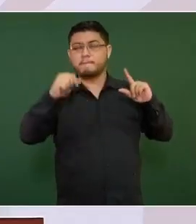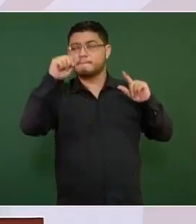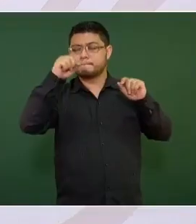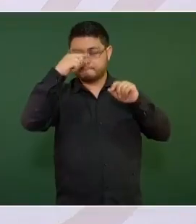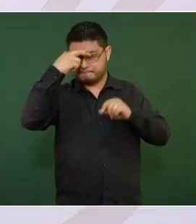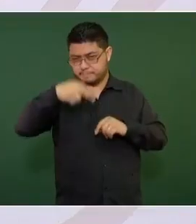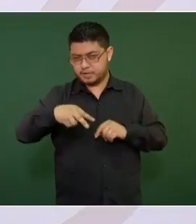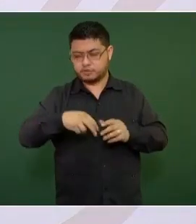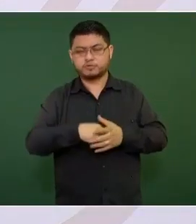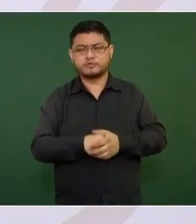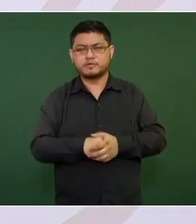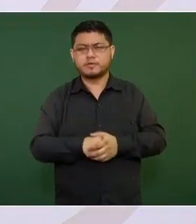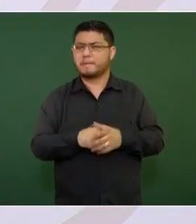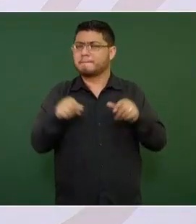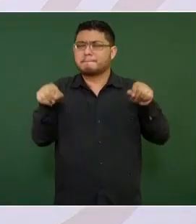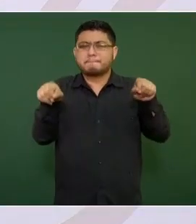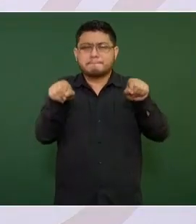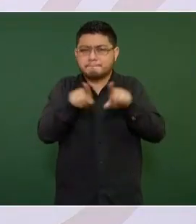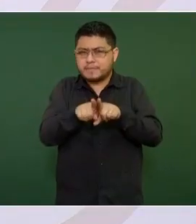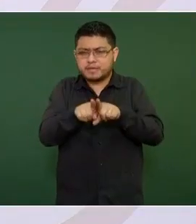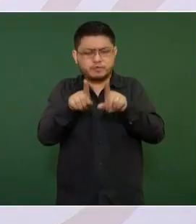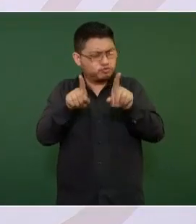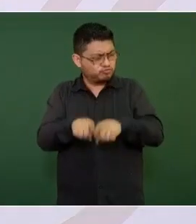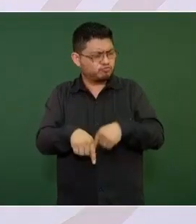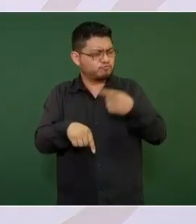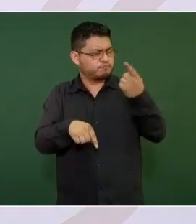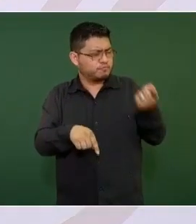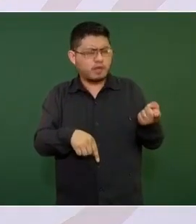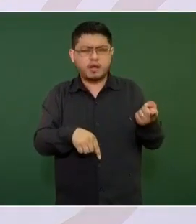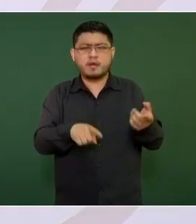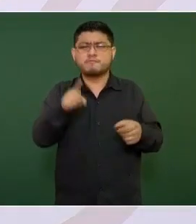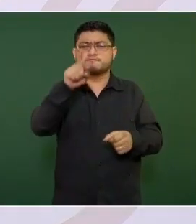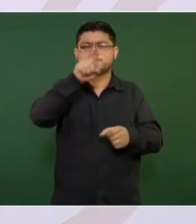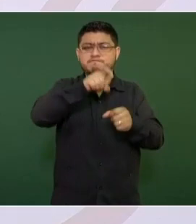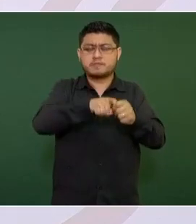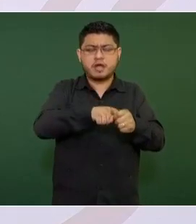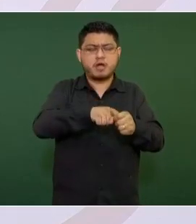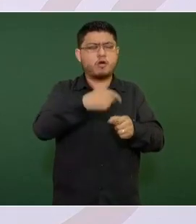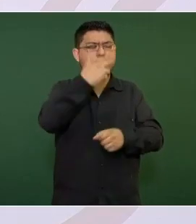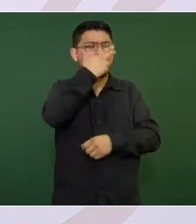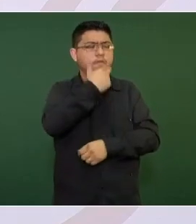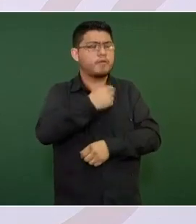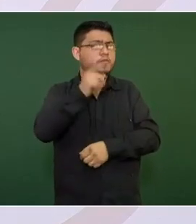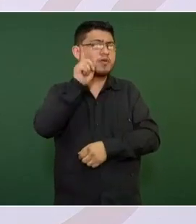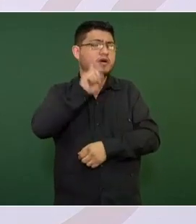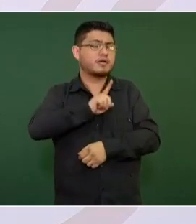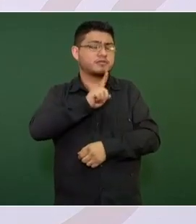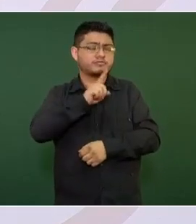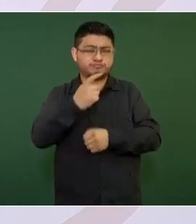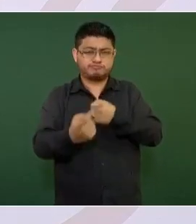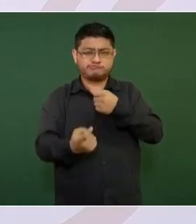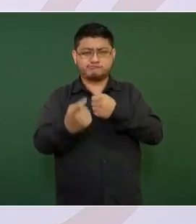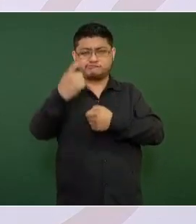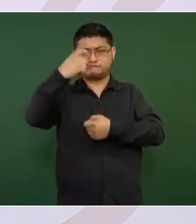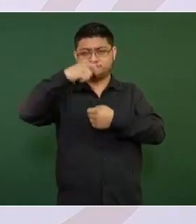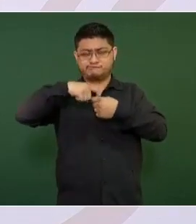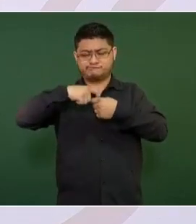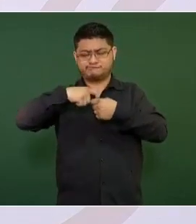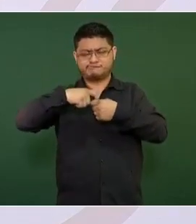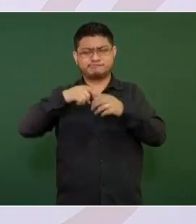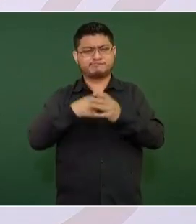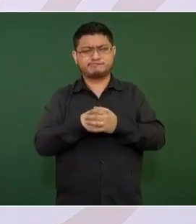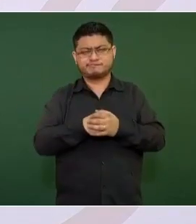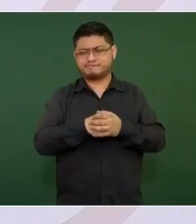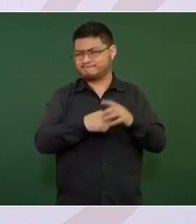de los integrantes, mujeres, hombres del gabinete, de todas